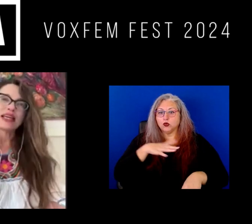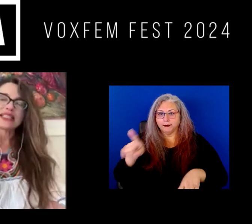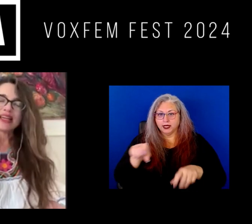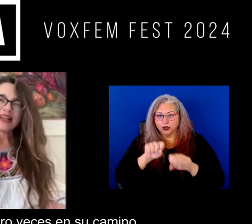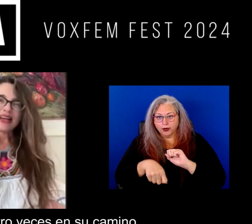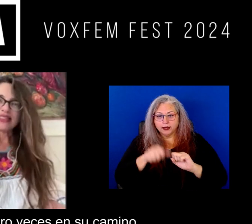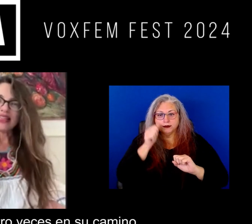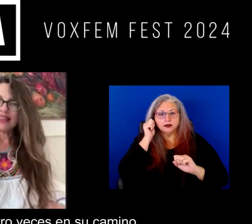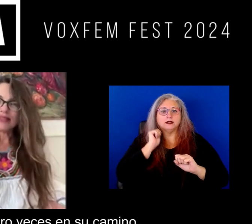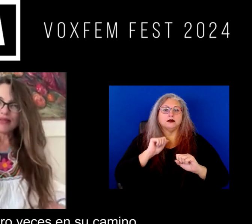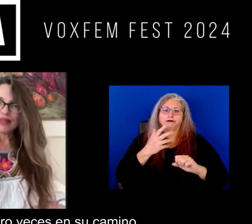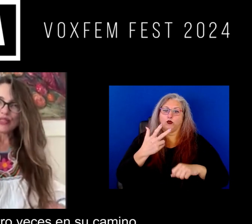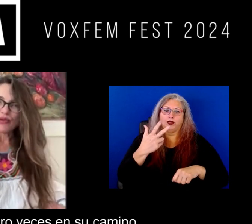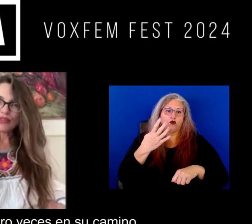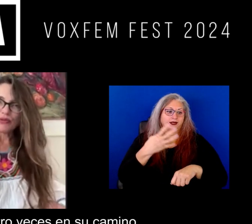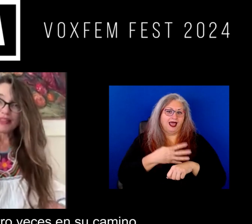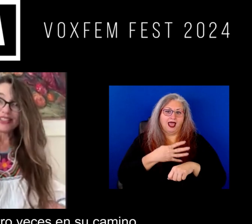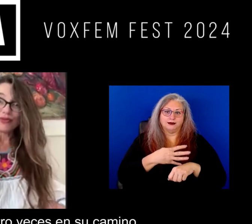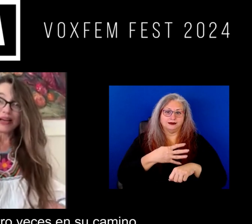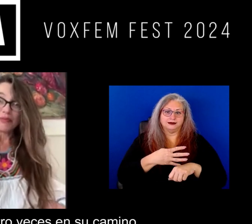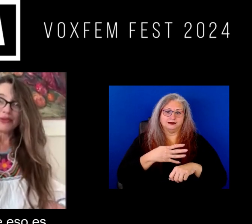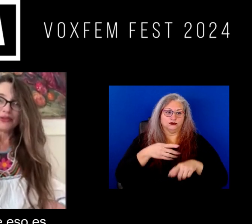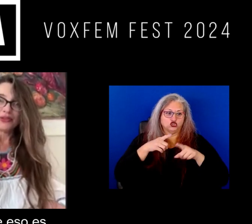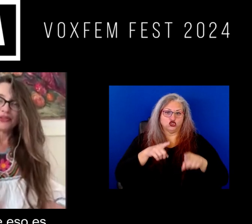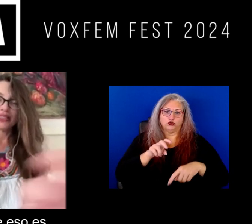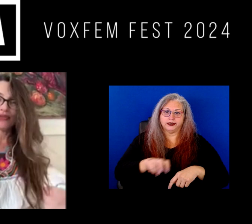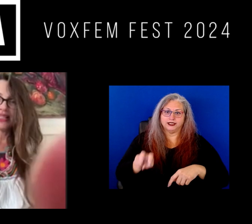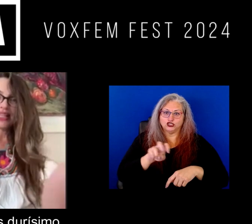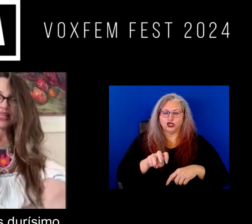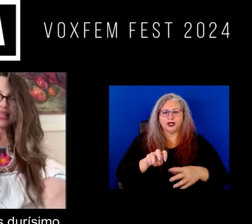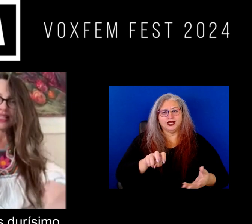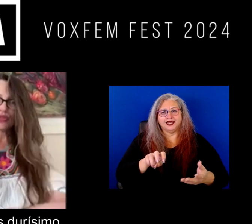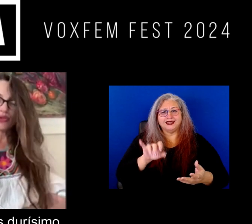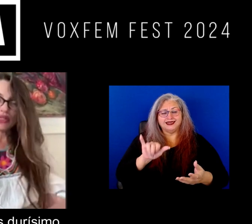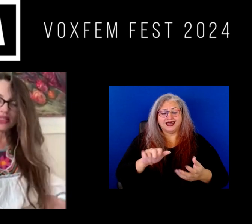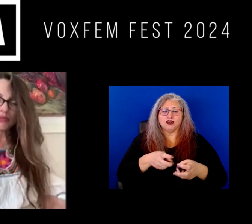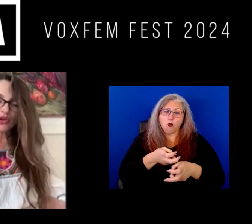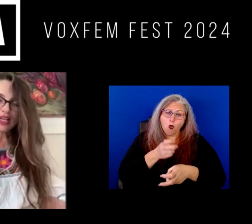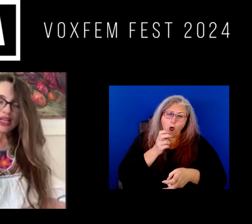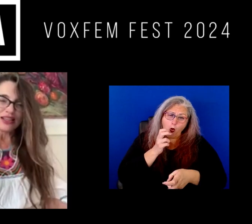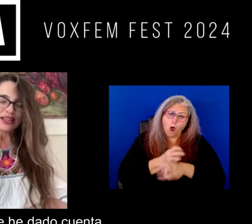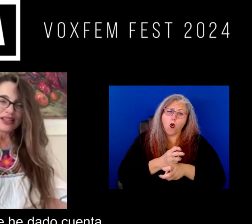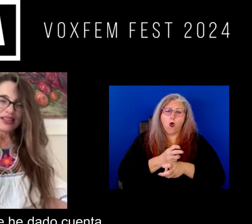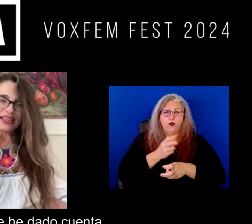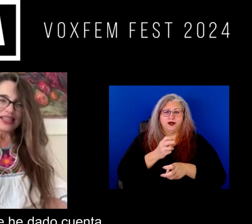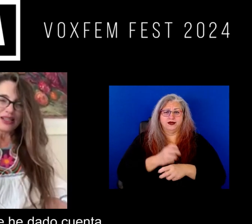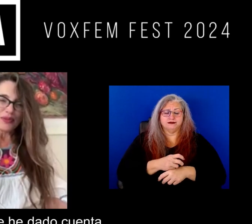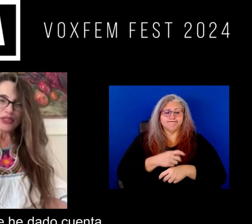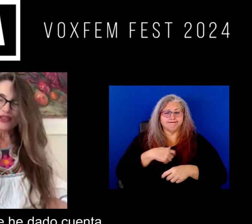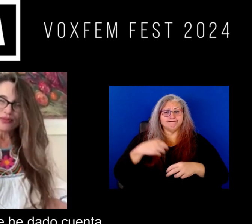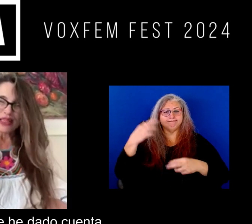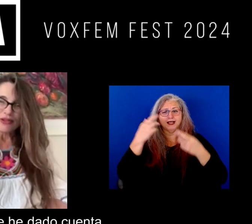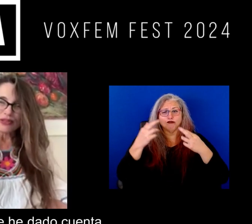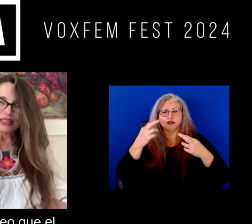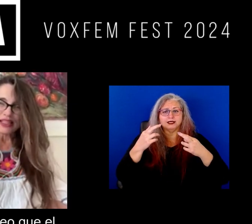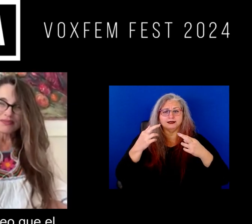violadas hasta tres veces cuatro veces en su camino ¿no? que eso es eso es durísimo pues eso